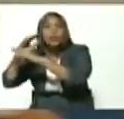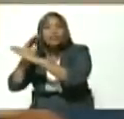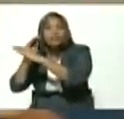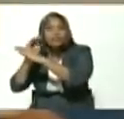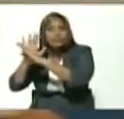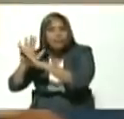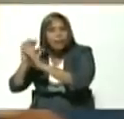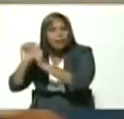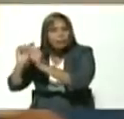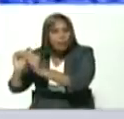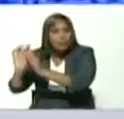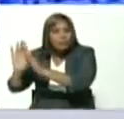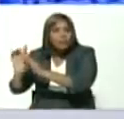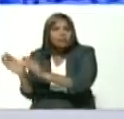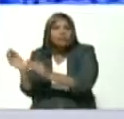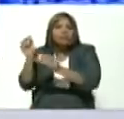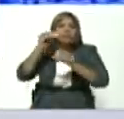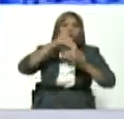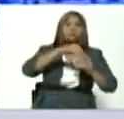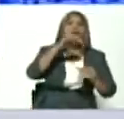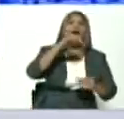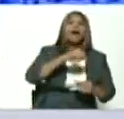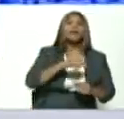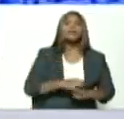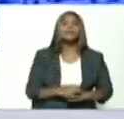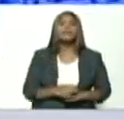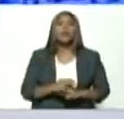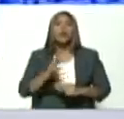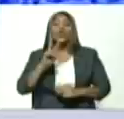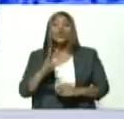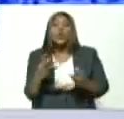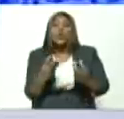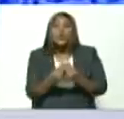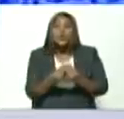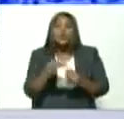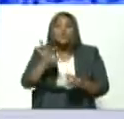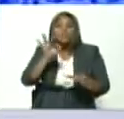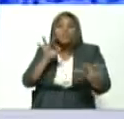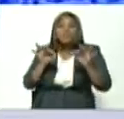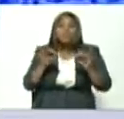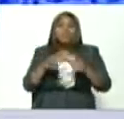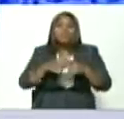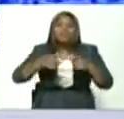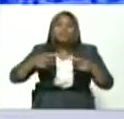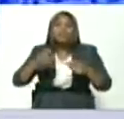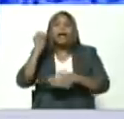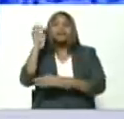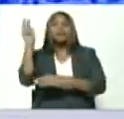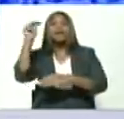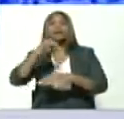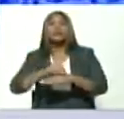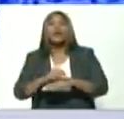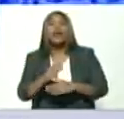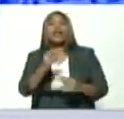diputado y está facultado por dos tercios del voto de la asamblea nacional para ser